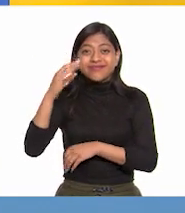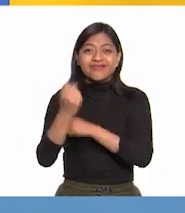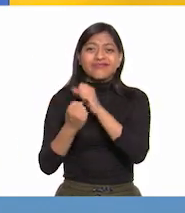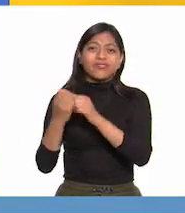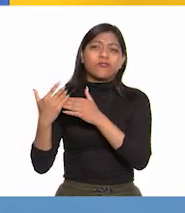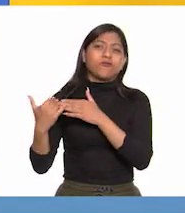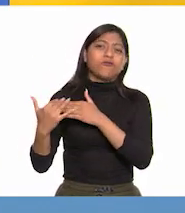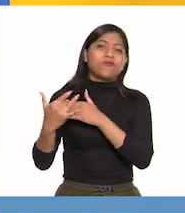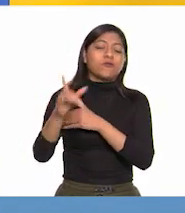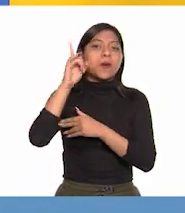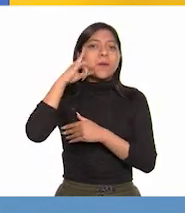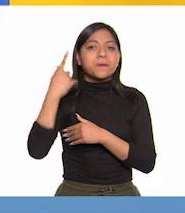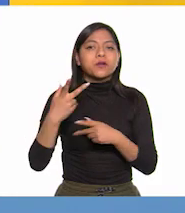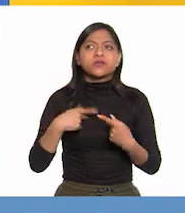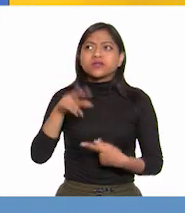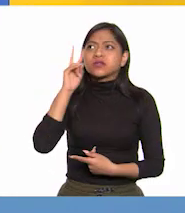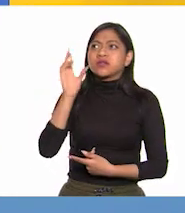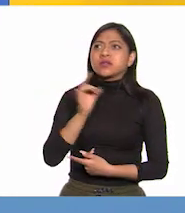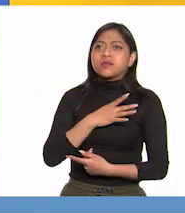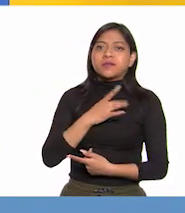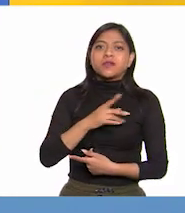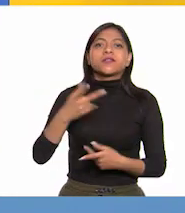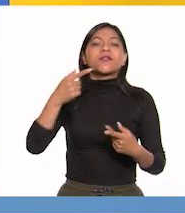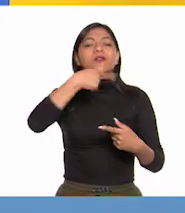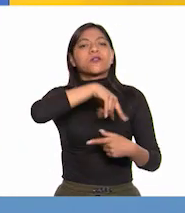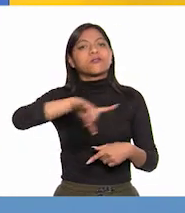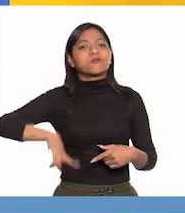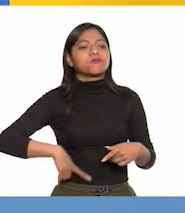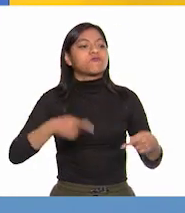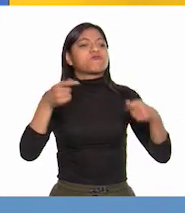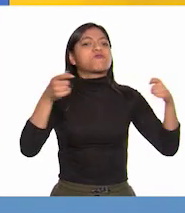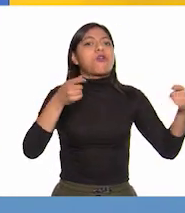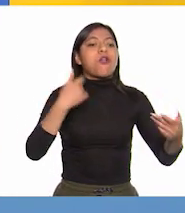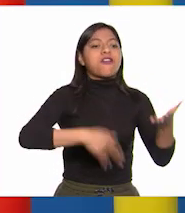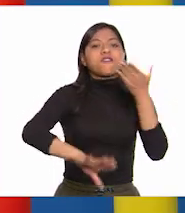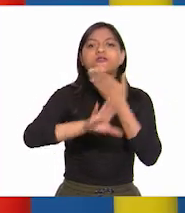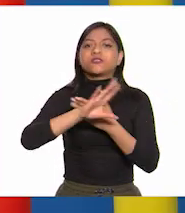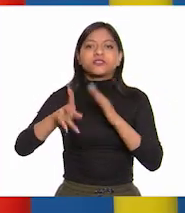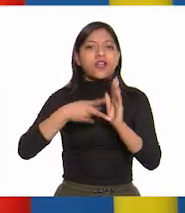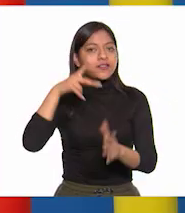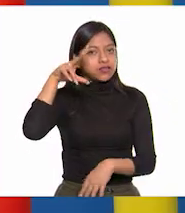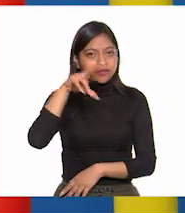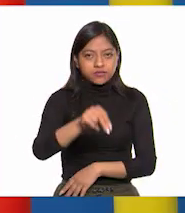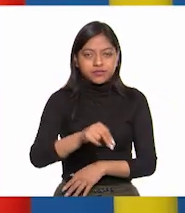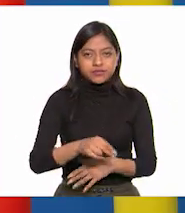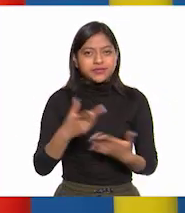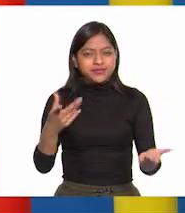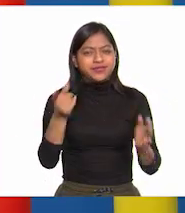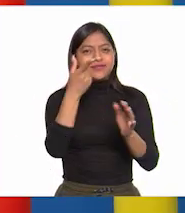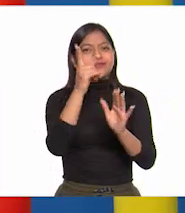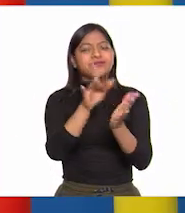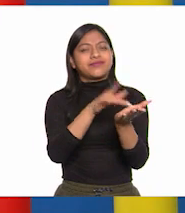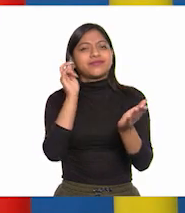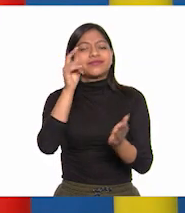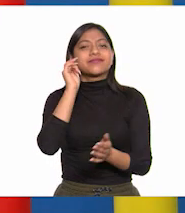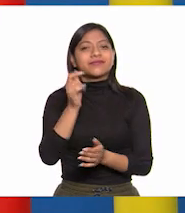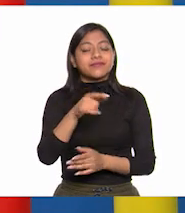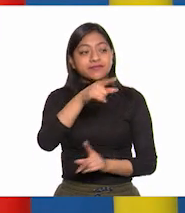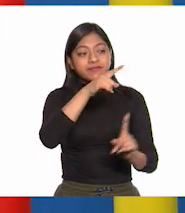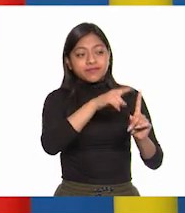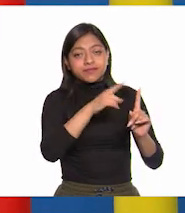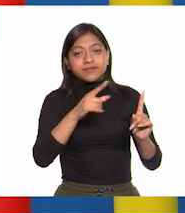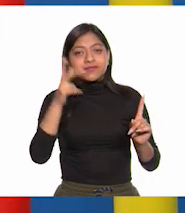de controlar mediante el miedo posibles y futuros levantamientos. Maestra, hay que resaltar que Miguel Hidalgo y sus